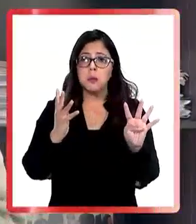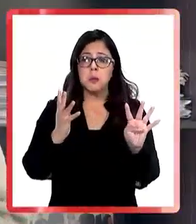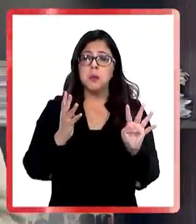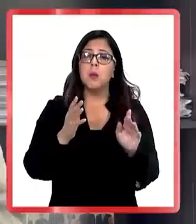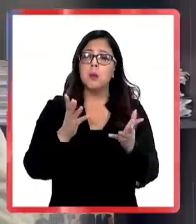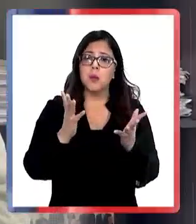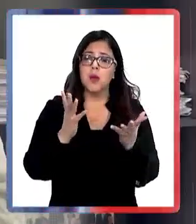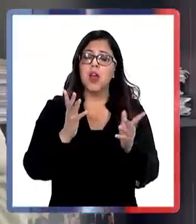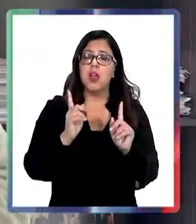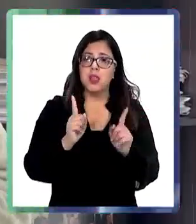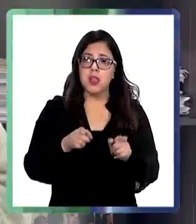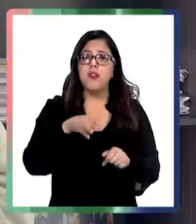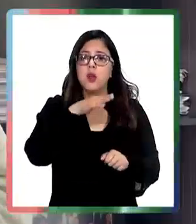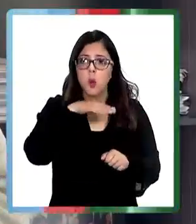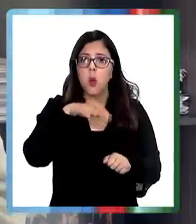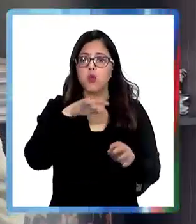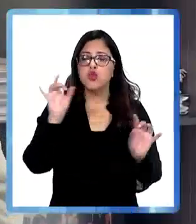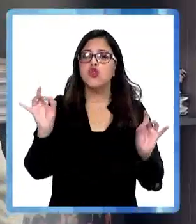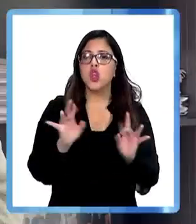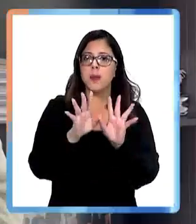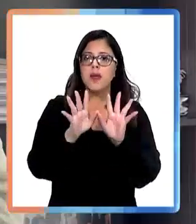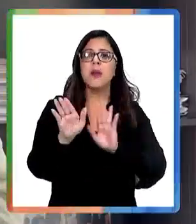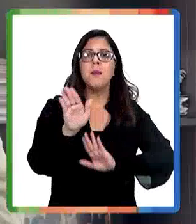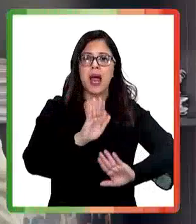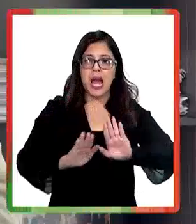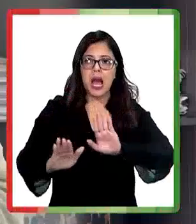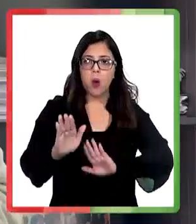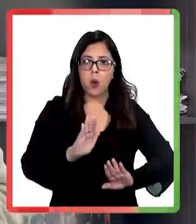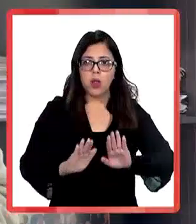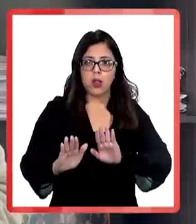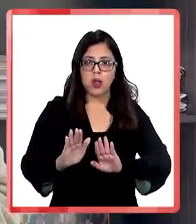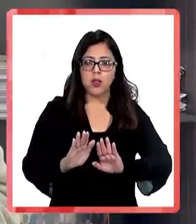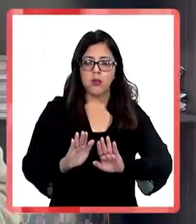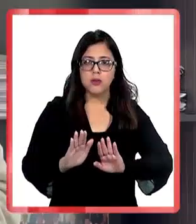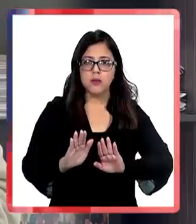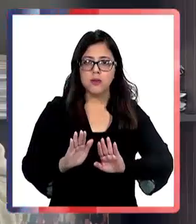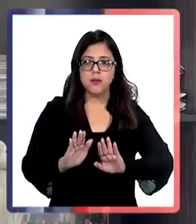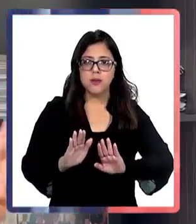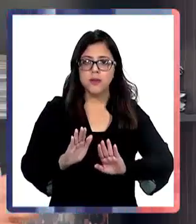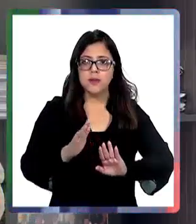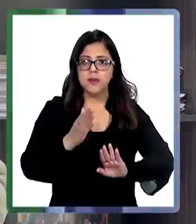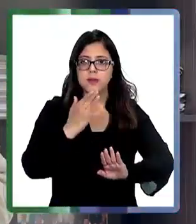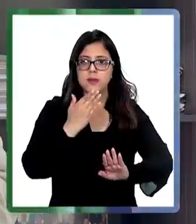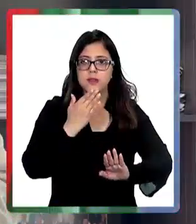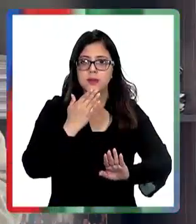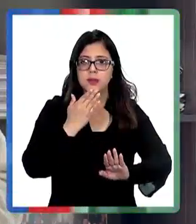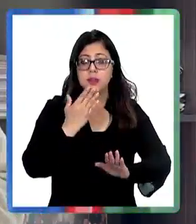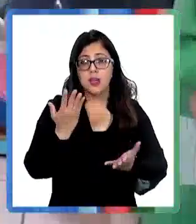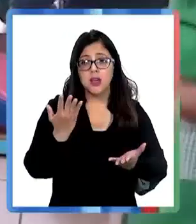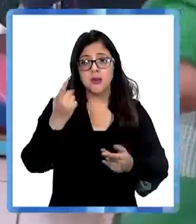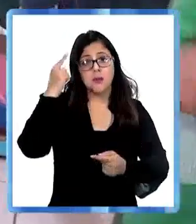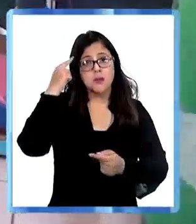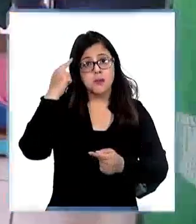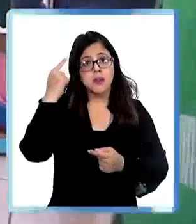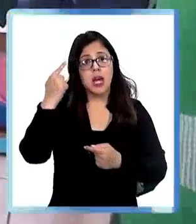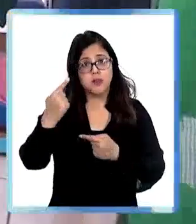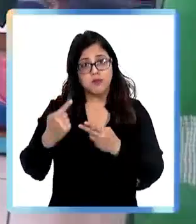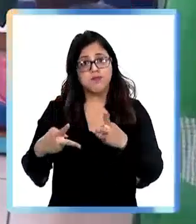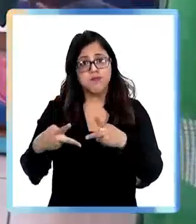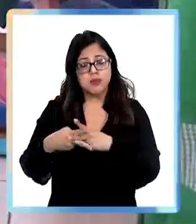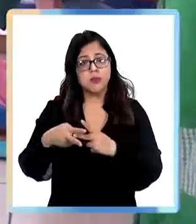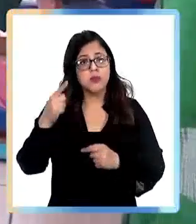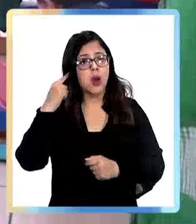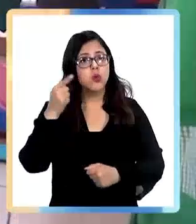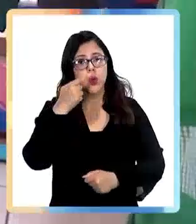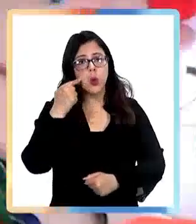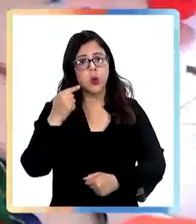mantener el uso como una medida de protección y liberalizarla en el resto de los espacios. Desde el 1 de